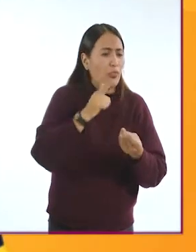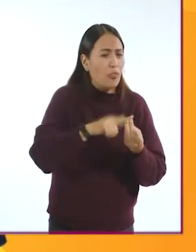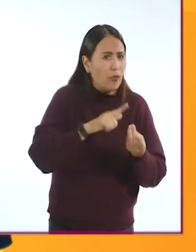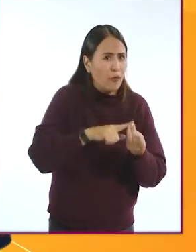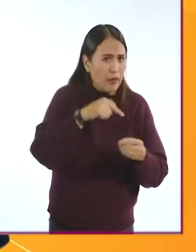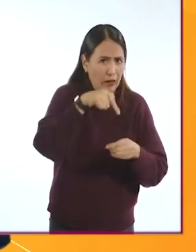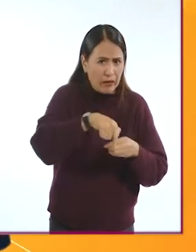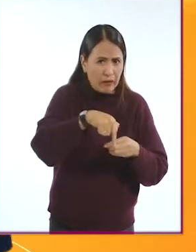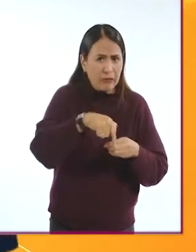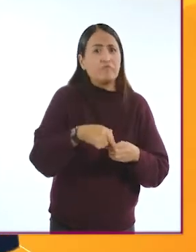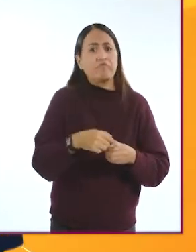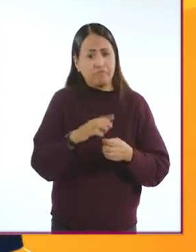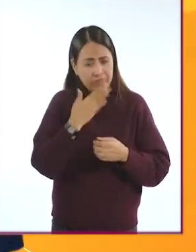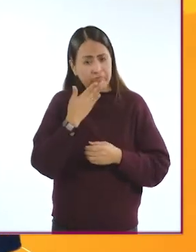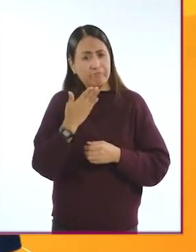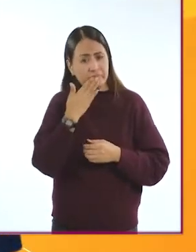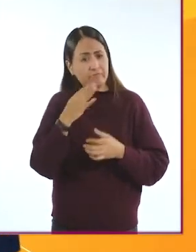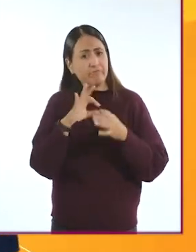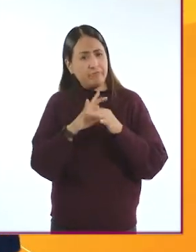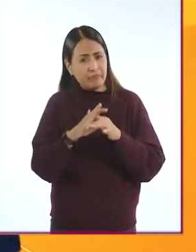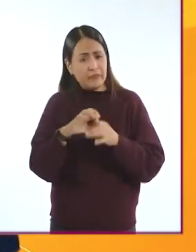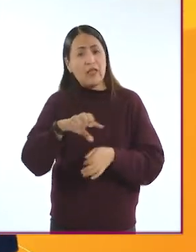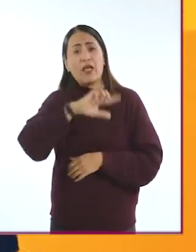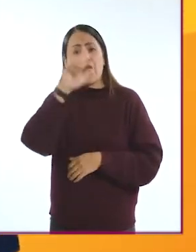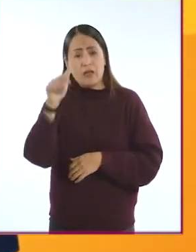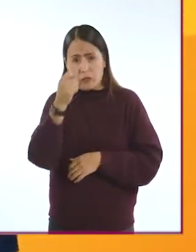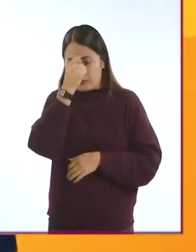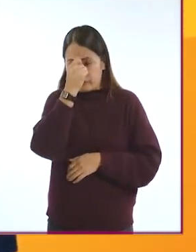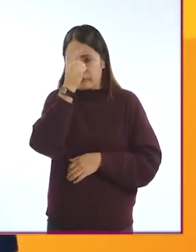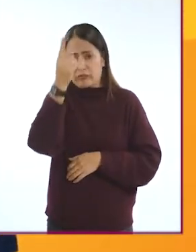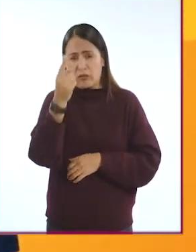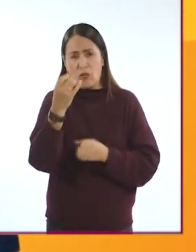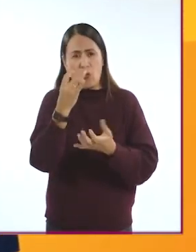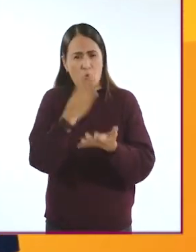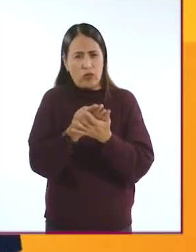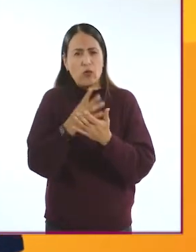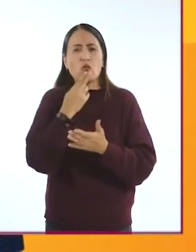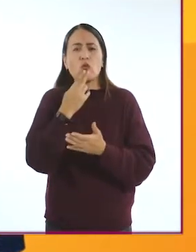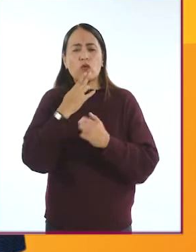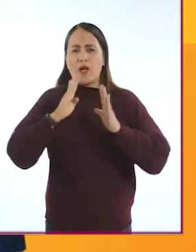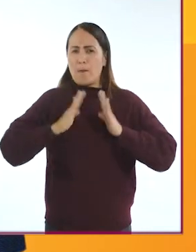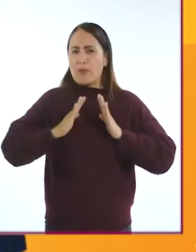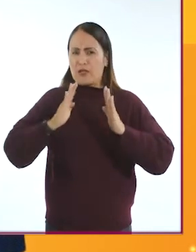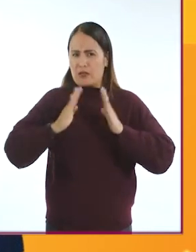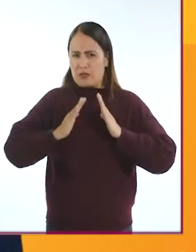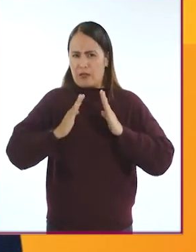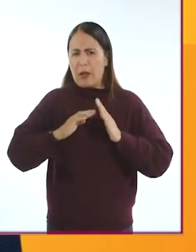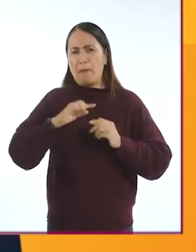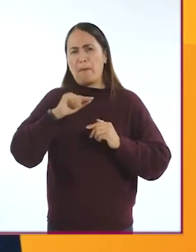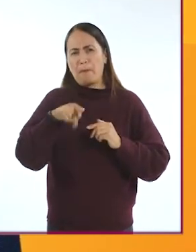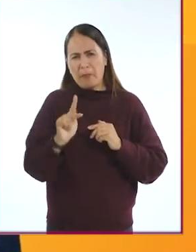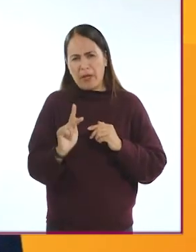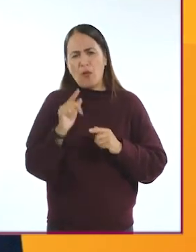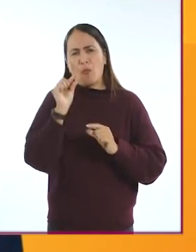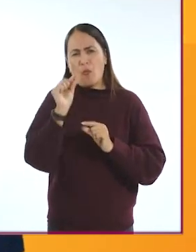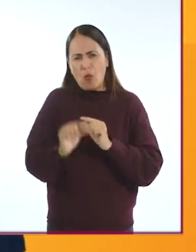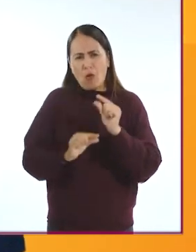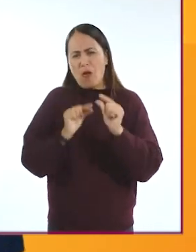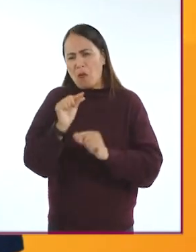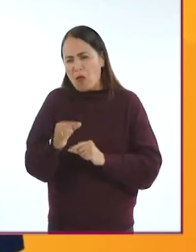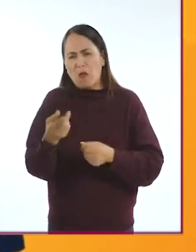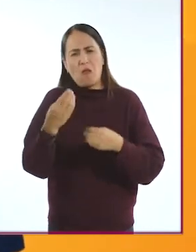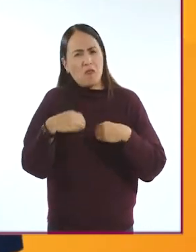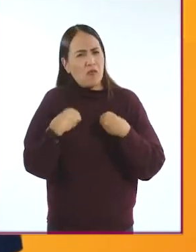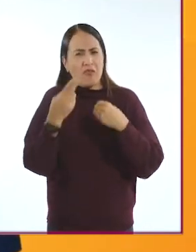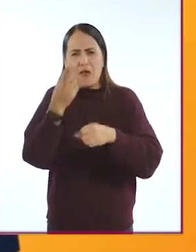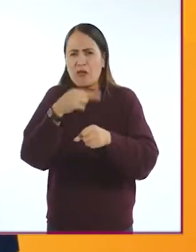Funcionó perfectamente. Después de su creación, su uso fue exclusivamente militar. Sin embargo, poco a poco se empezó a implementar